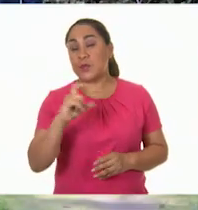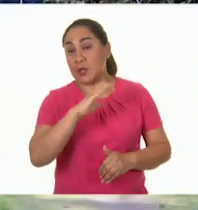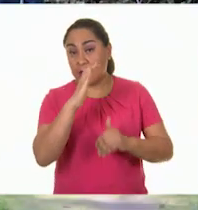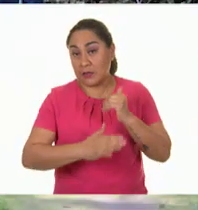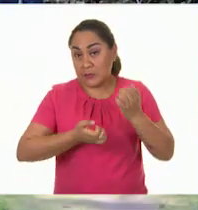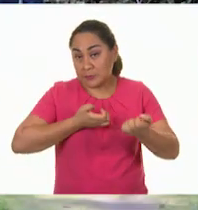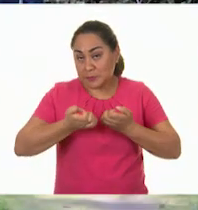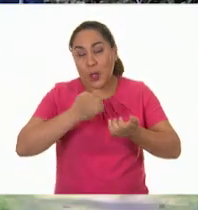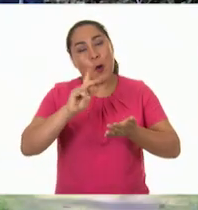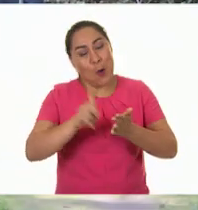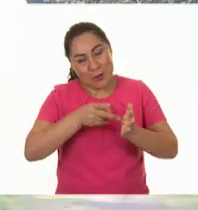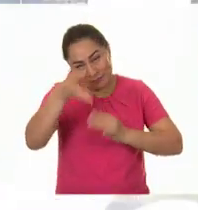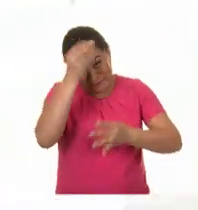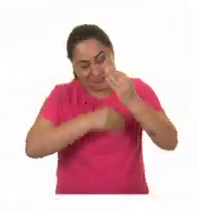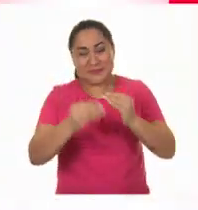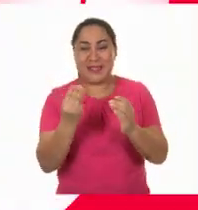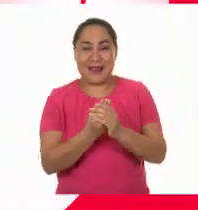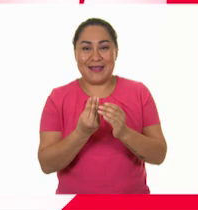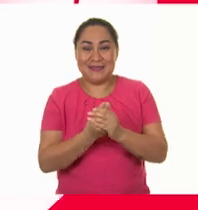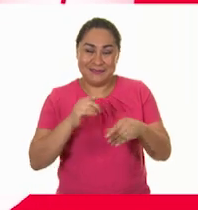pausa, activa tu mente.